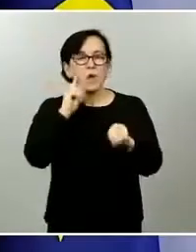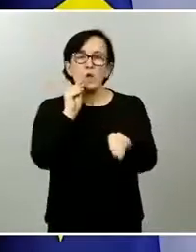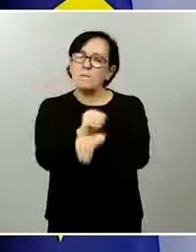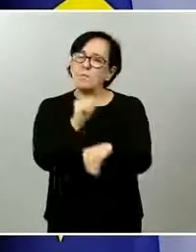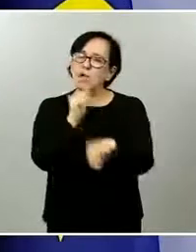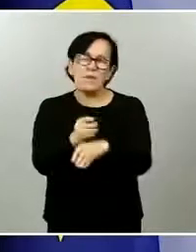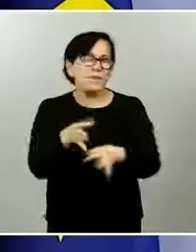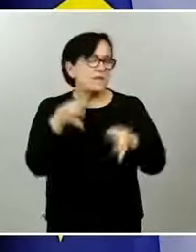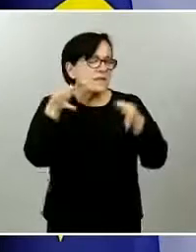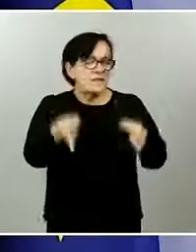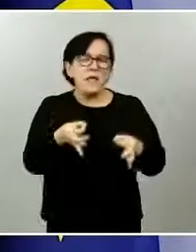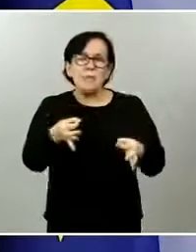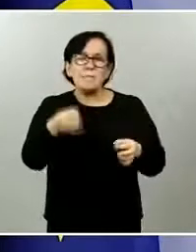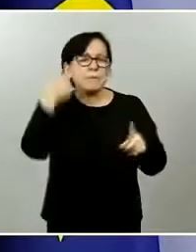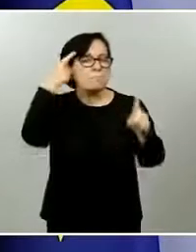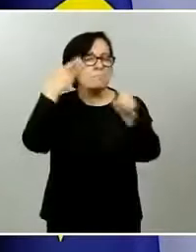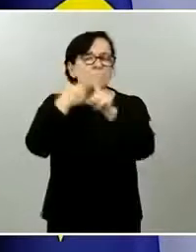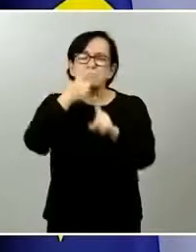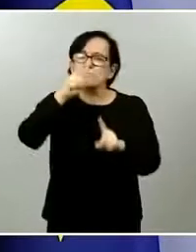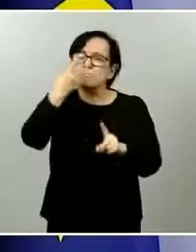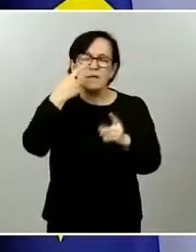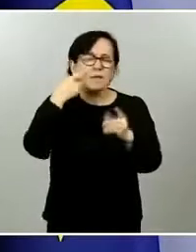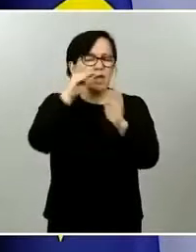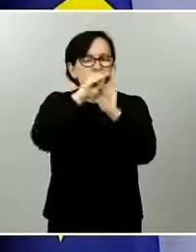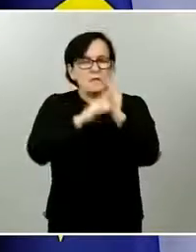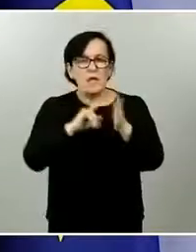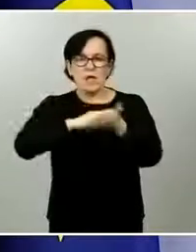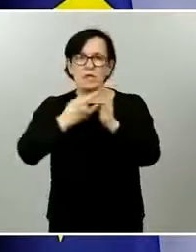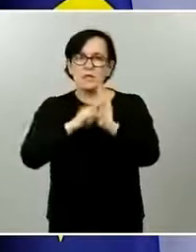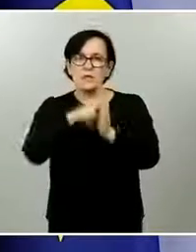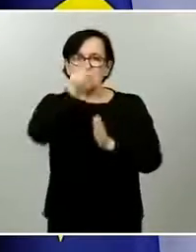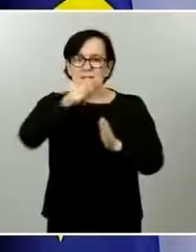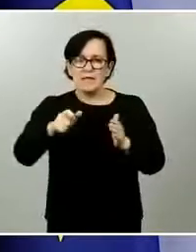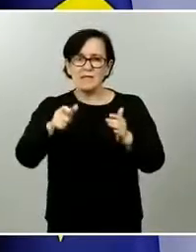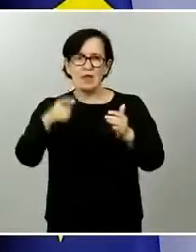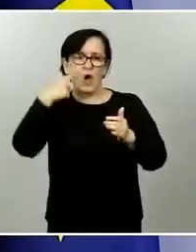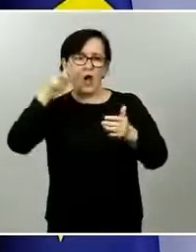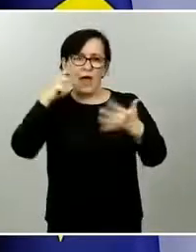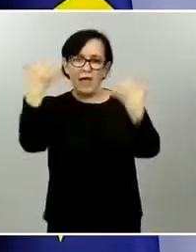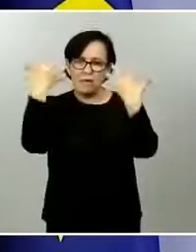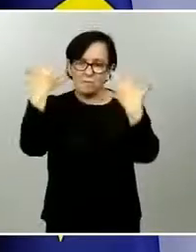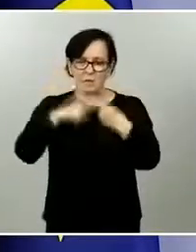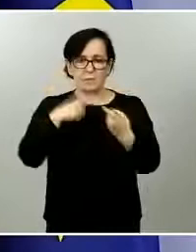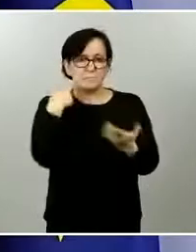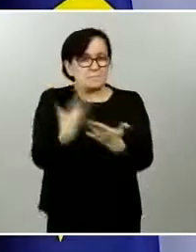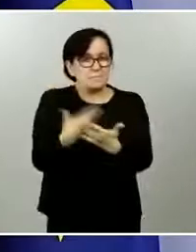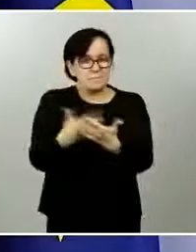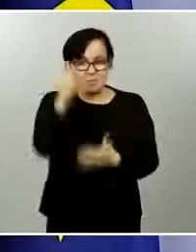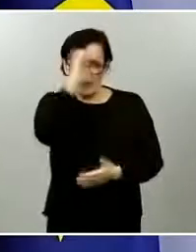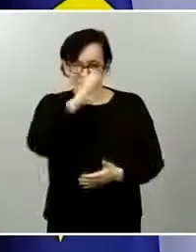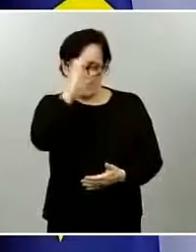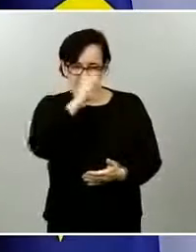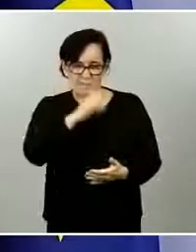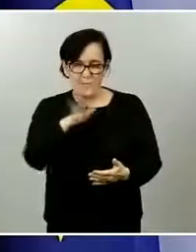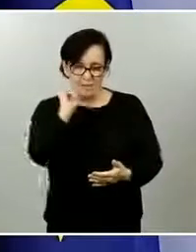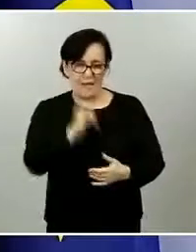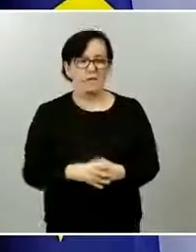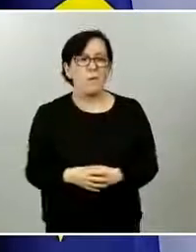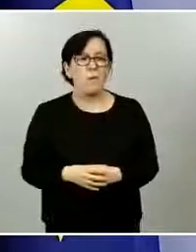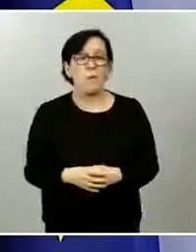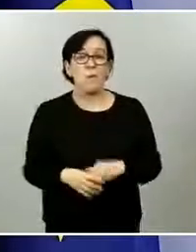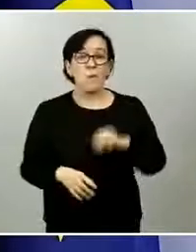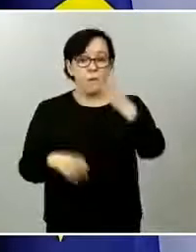de estas unidades territoriales, son propuestas por las comunidades autónomas para poder progresar a fase 1. Vamos a actuar, insisto, con la máxima prudencia, siempre